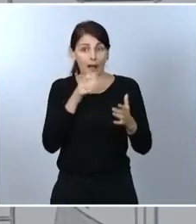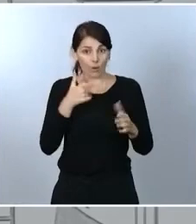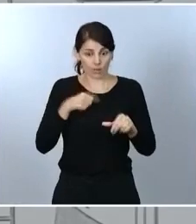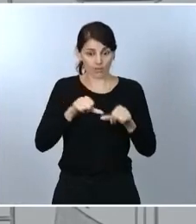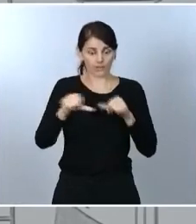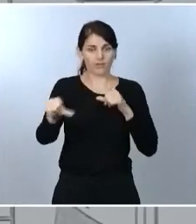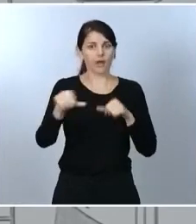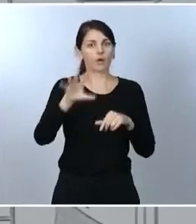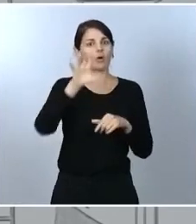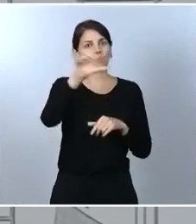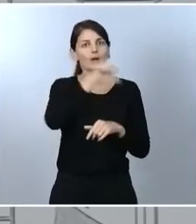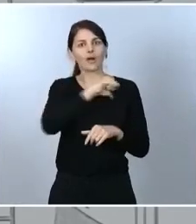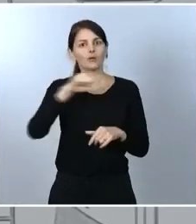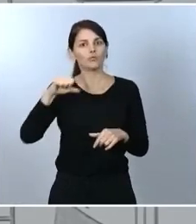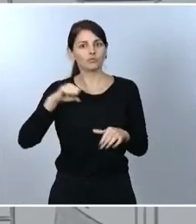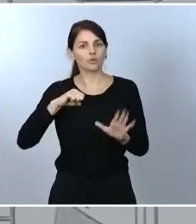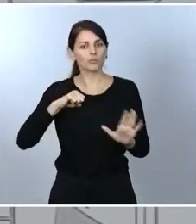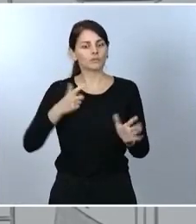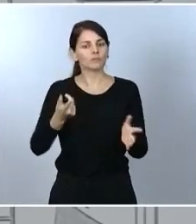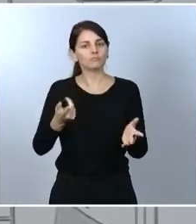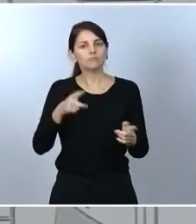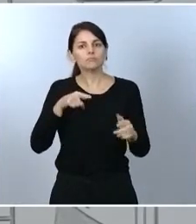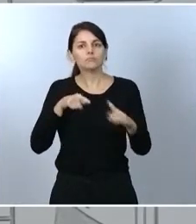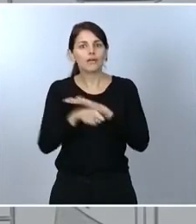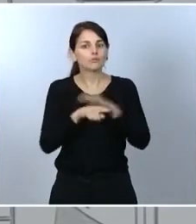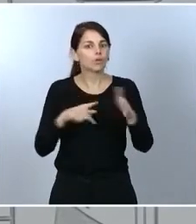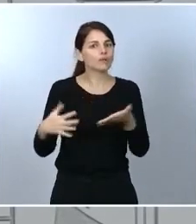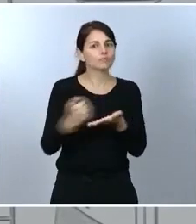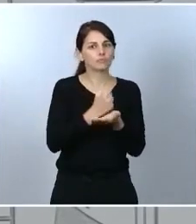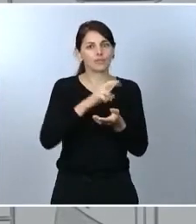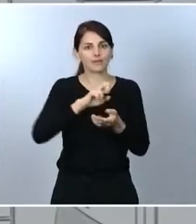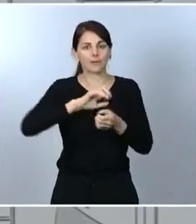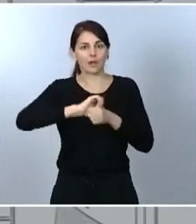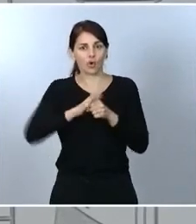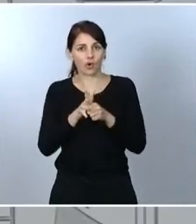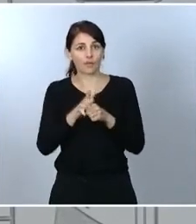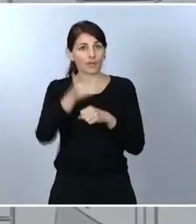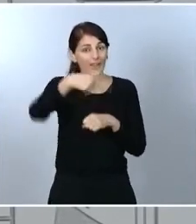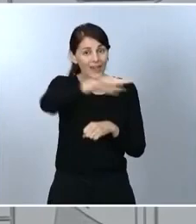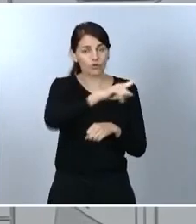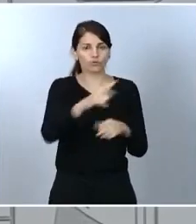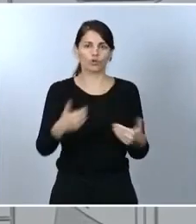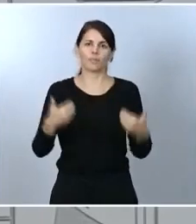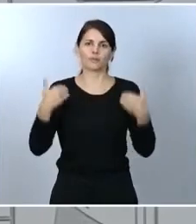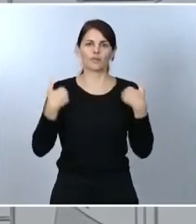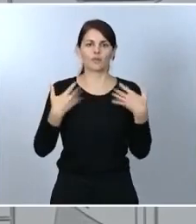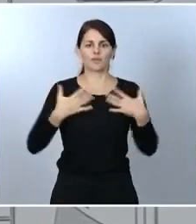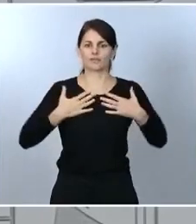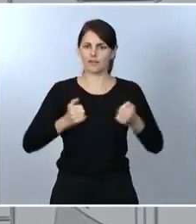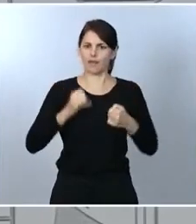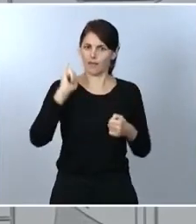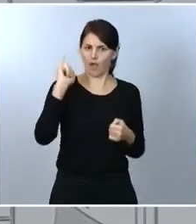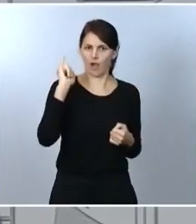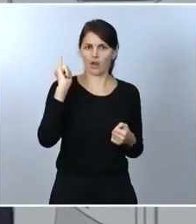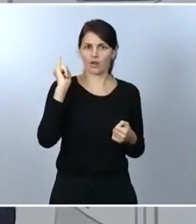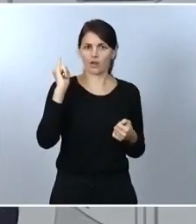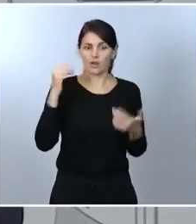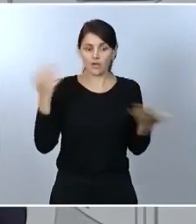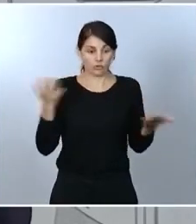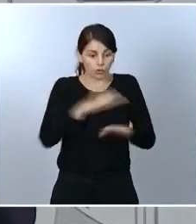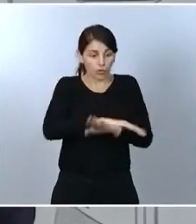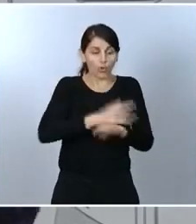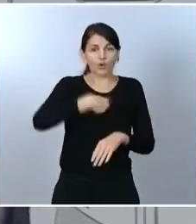pública, de la salud pública, también de la atención a los mayores. Por tanto, el Gobierno de España no manda sobre los hospitales de Madrid,